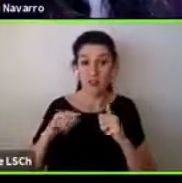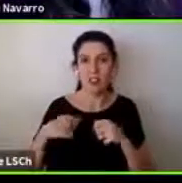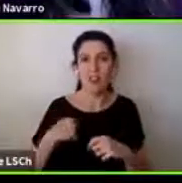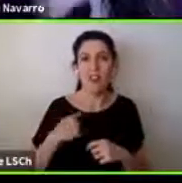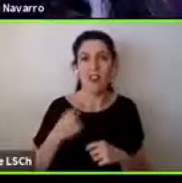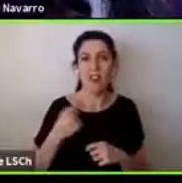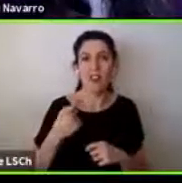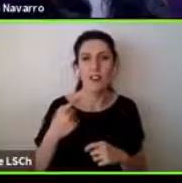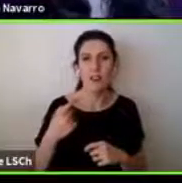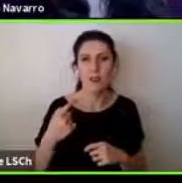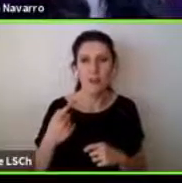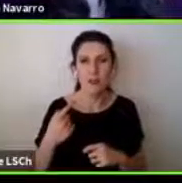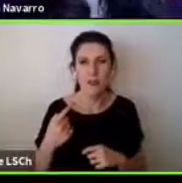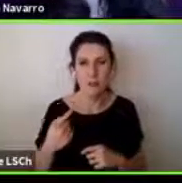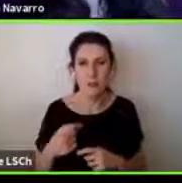tema a la gente y eso me es